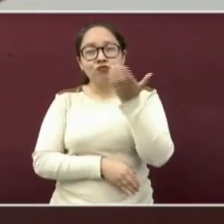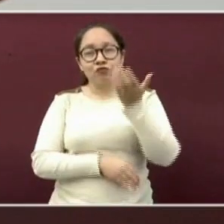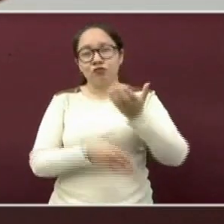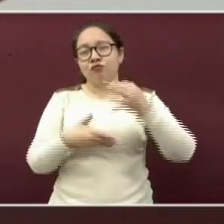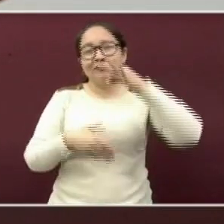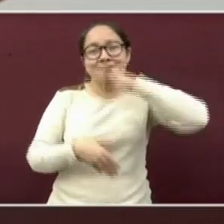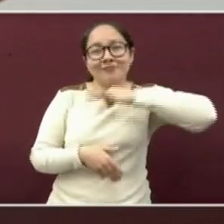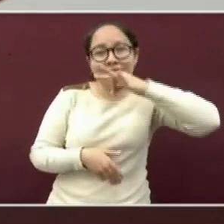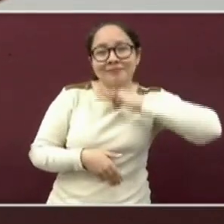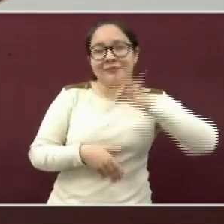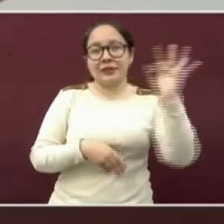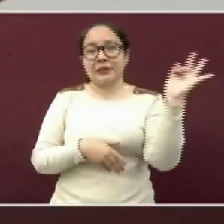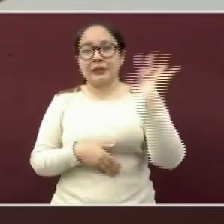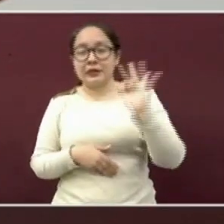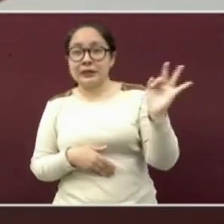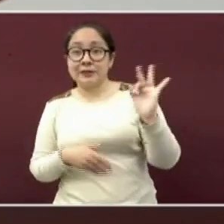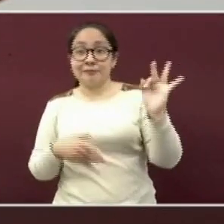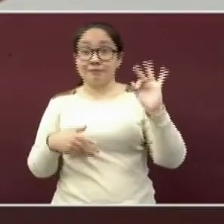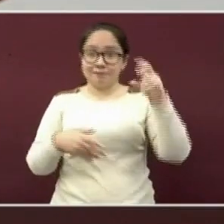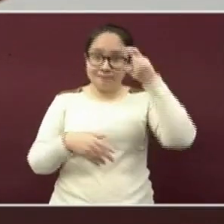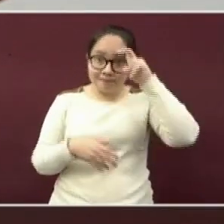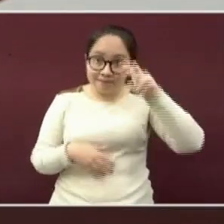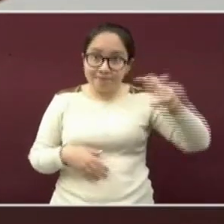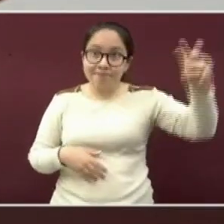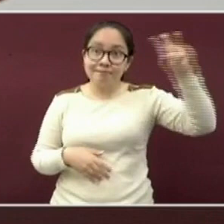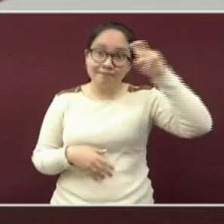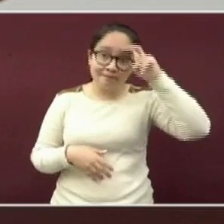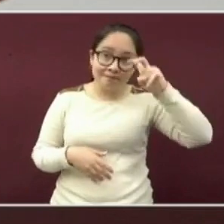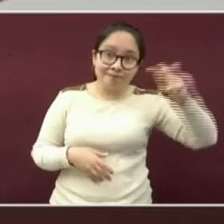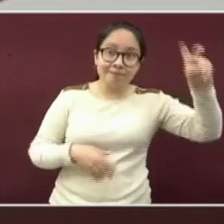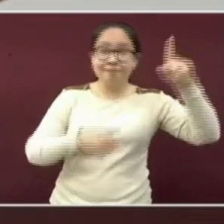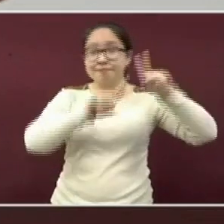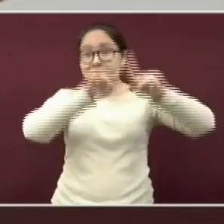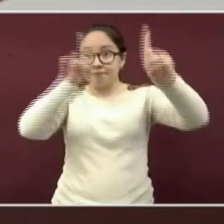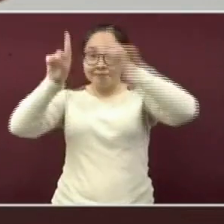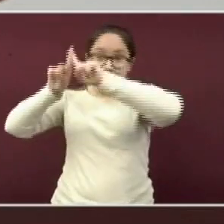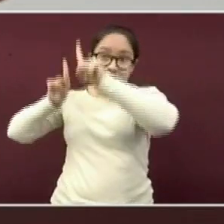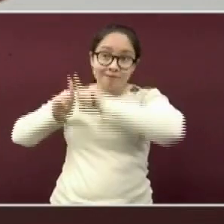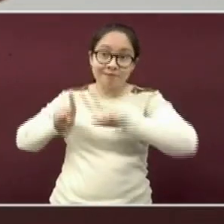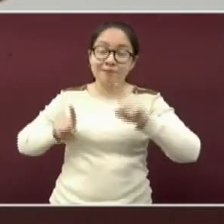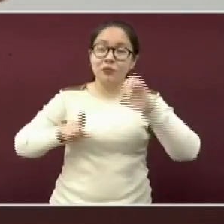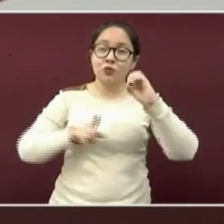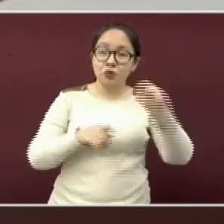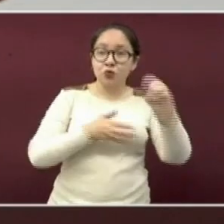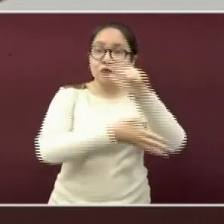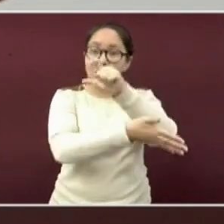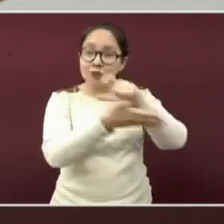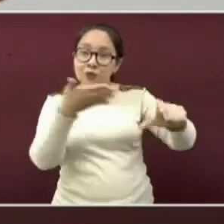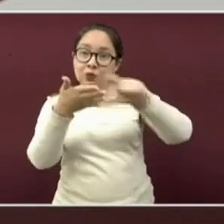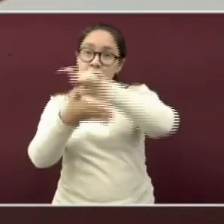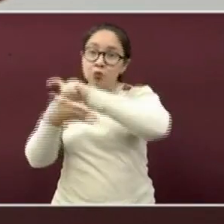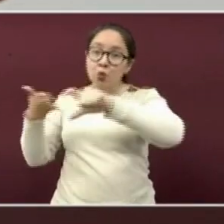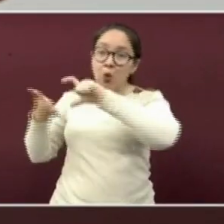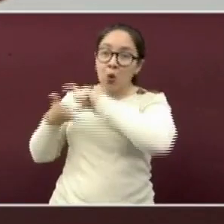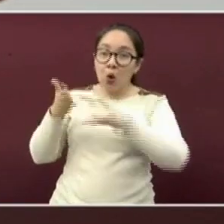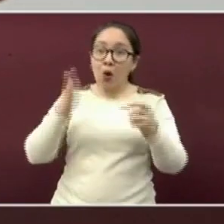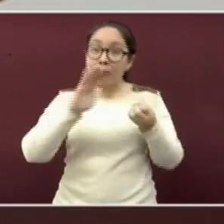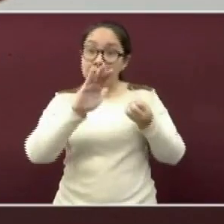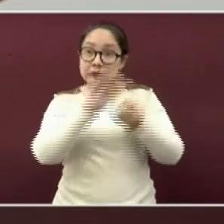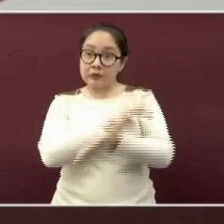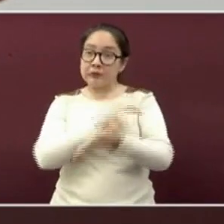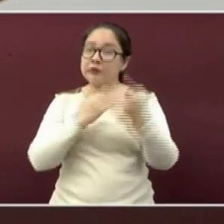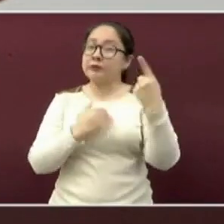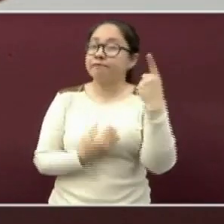los cuales incluye el incremento de salidas para realizar las compras. Es por ello que les